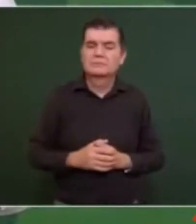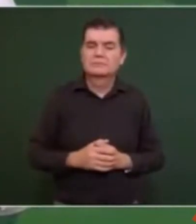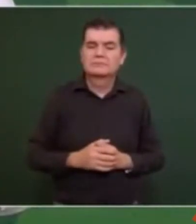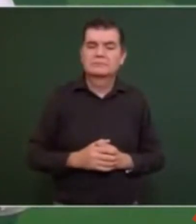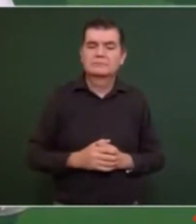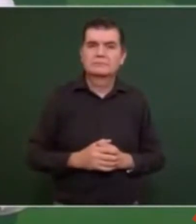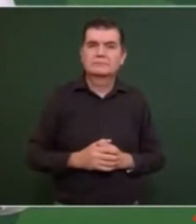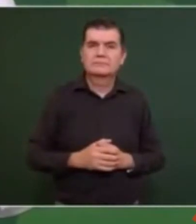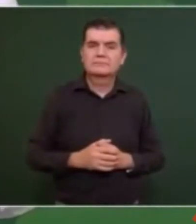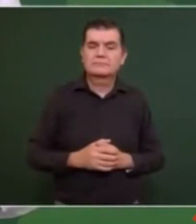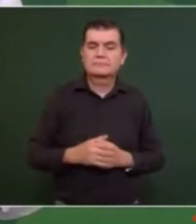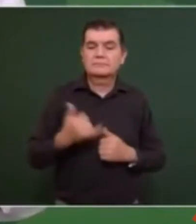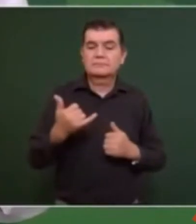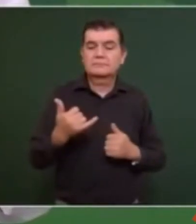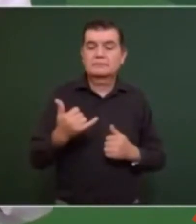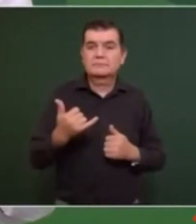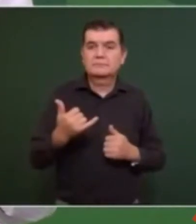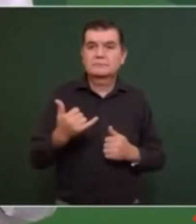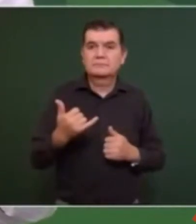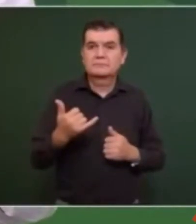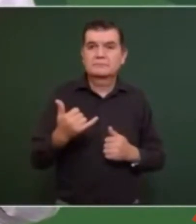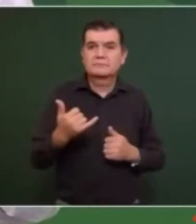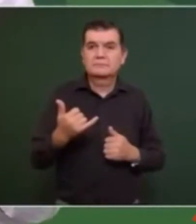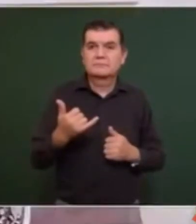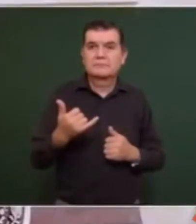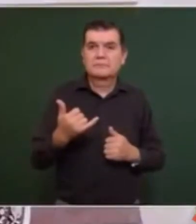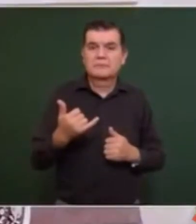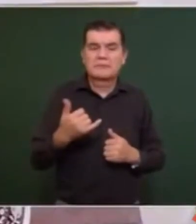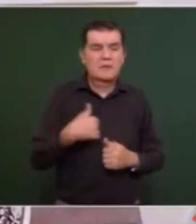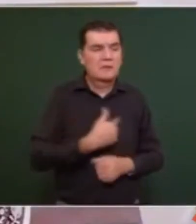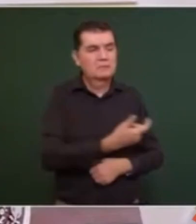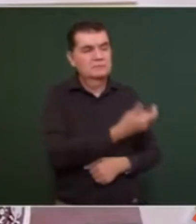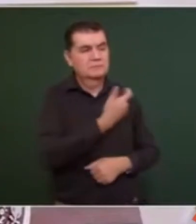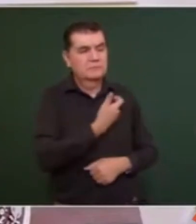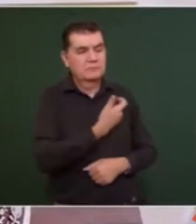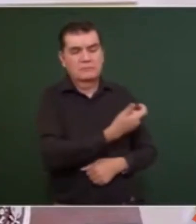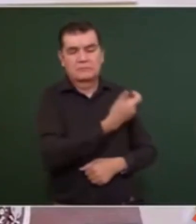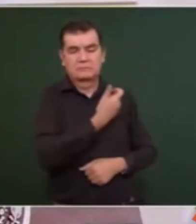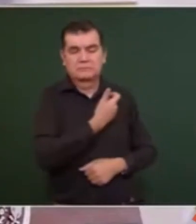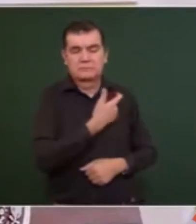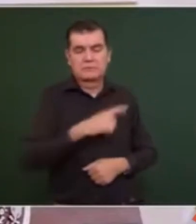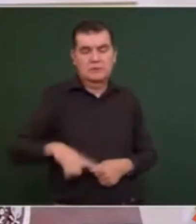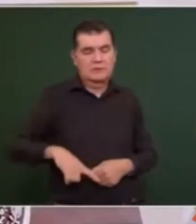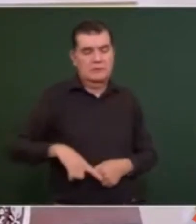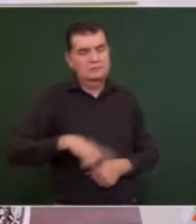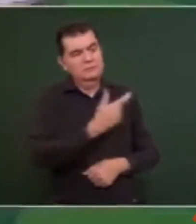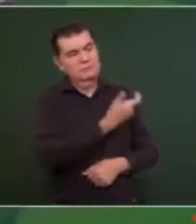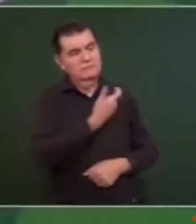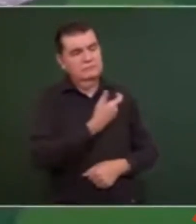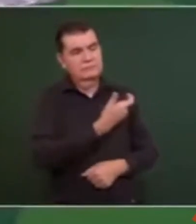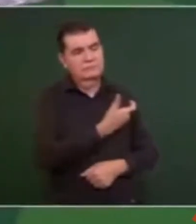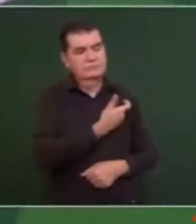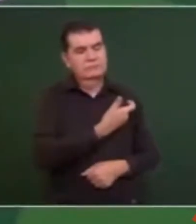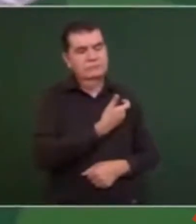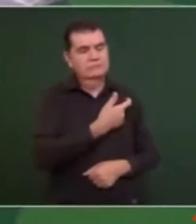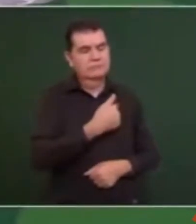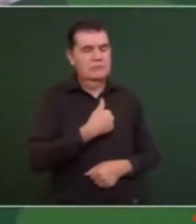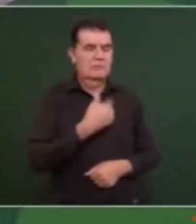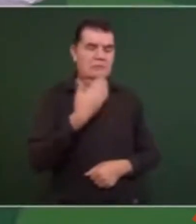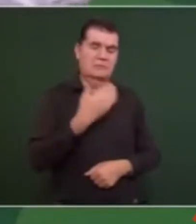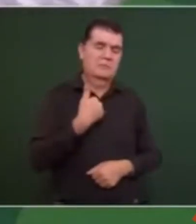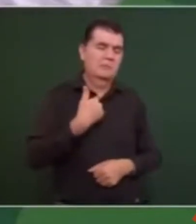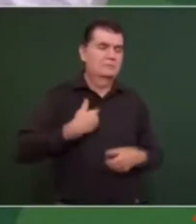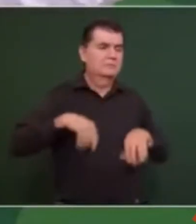y vivían del presupuesto. Y el dinero se quedaba